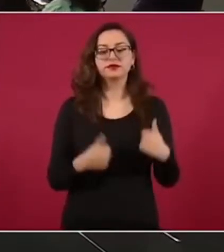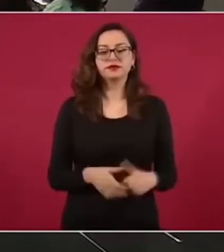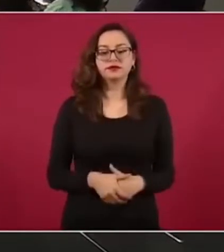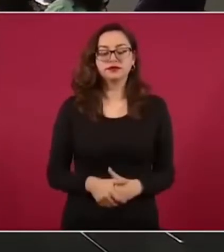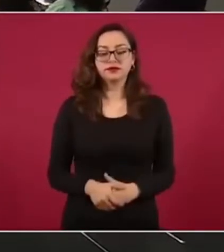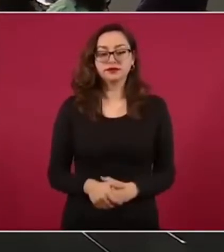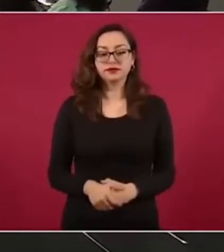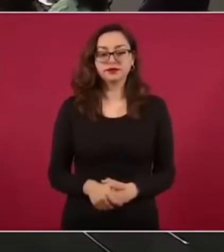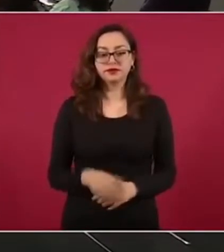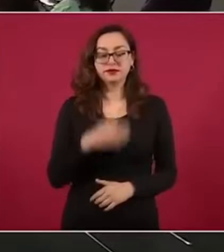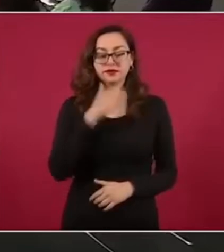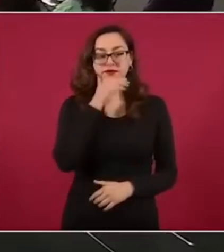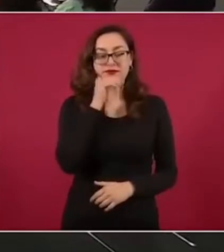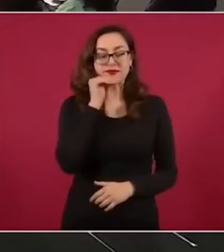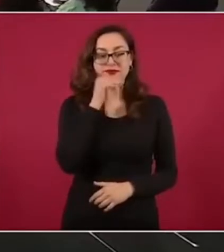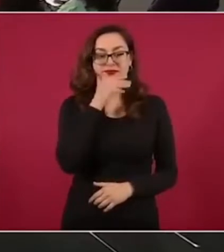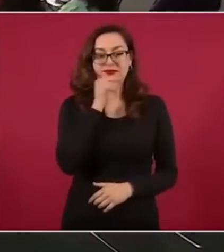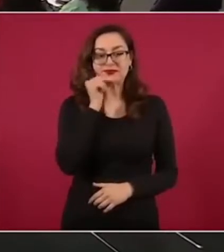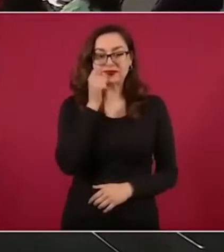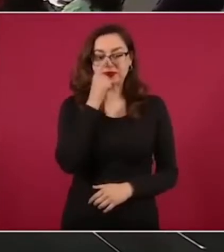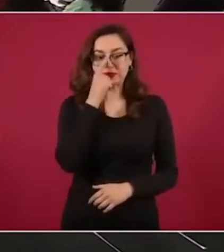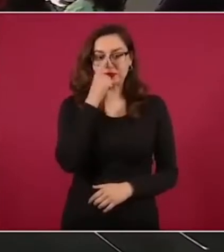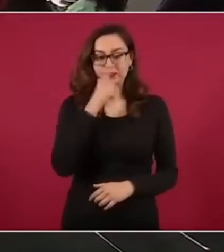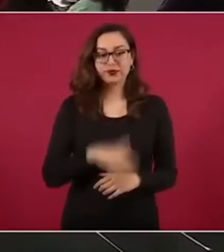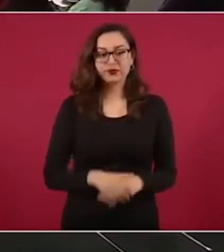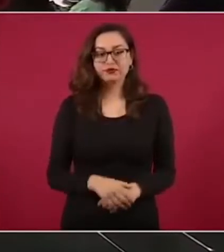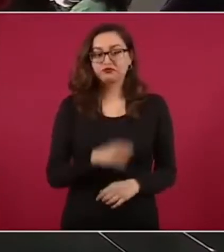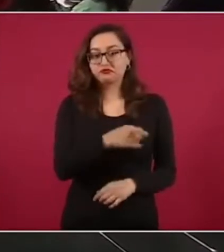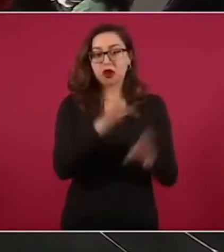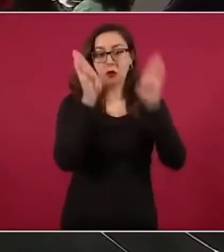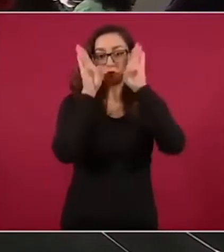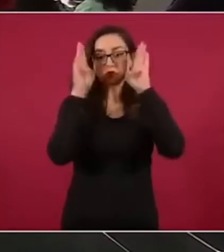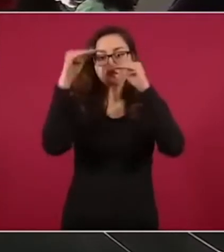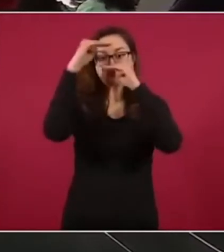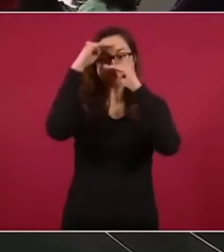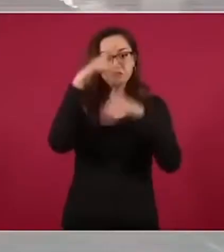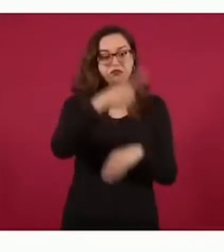Este es el boletín del conservador Izzo.